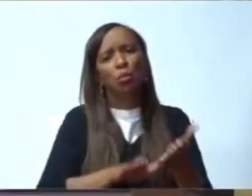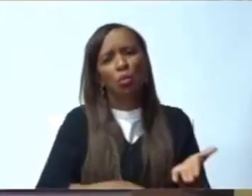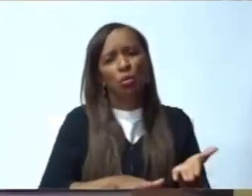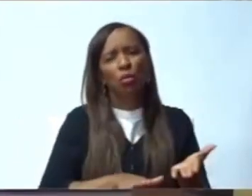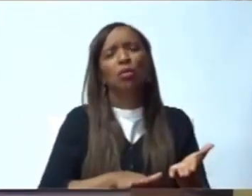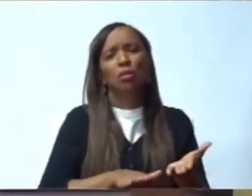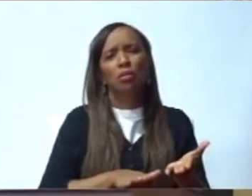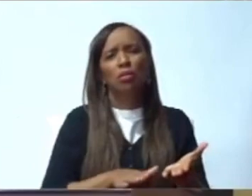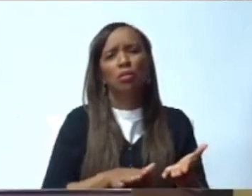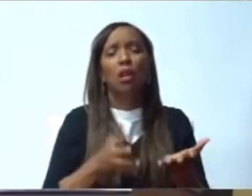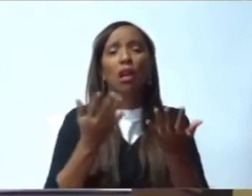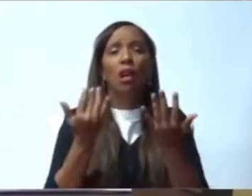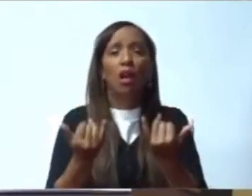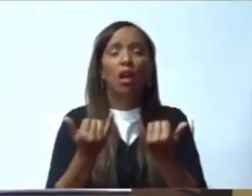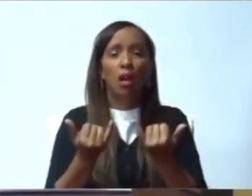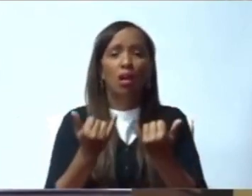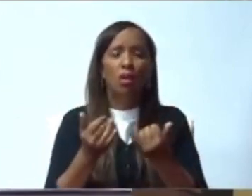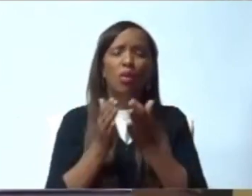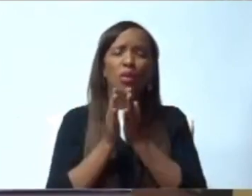Bien. Dice doña Lila que...